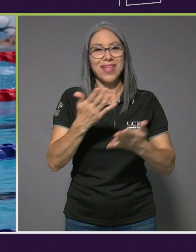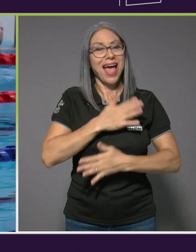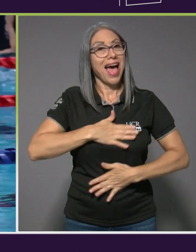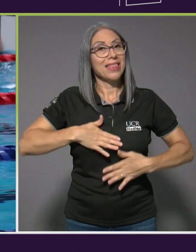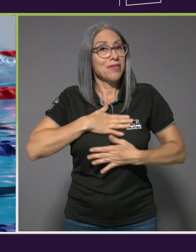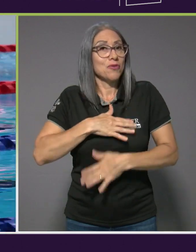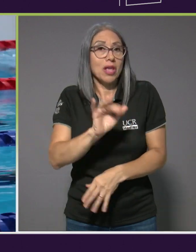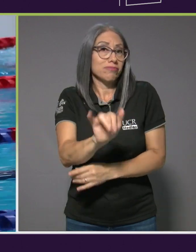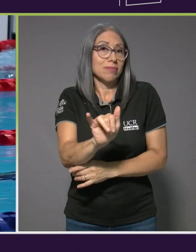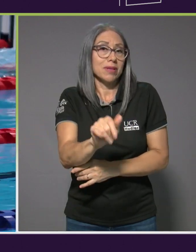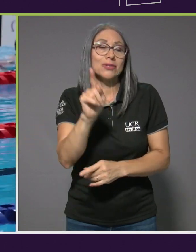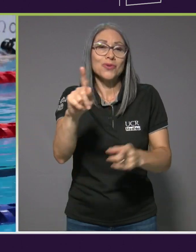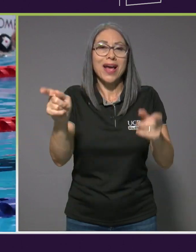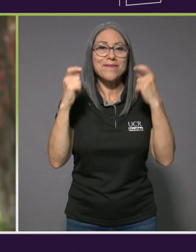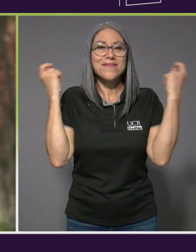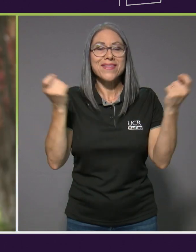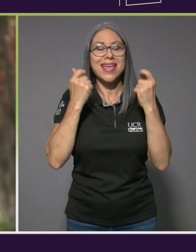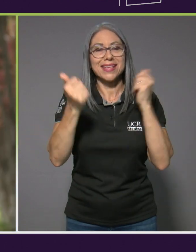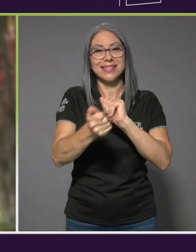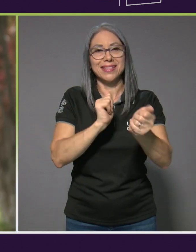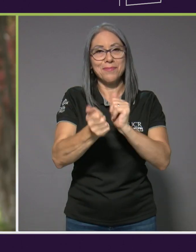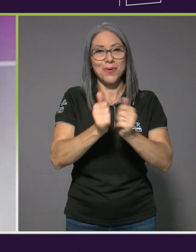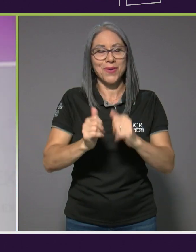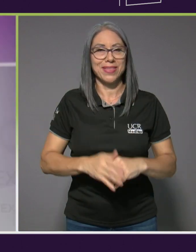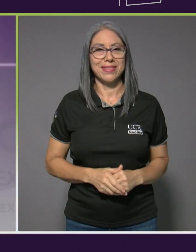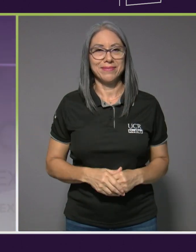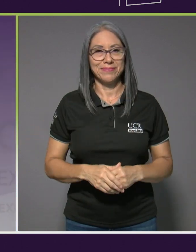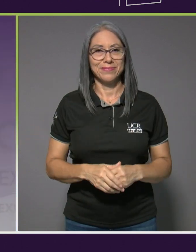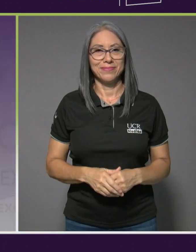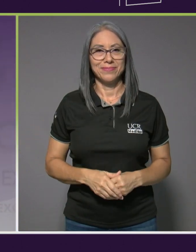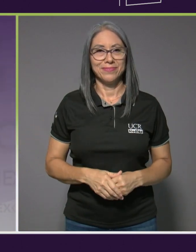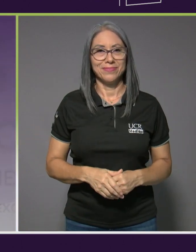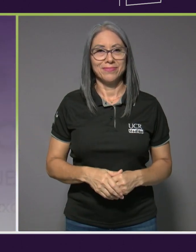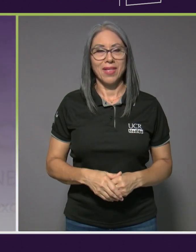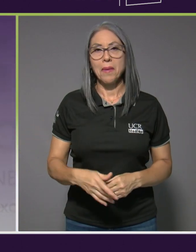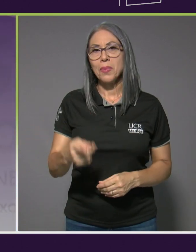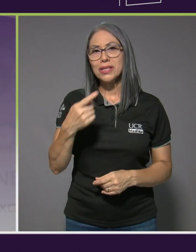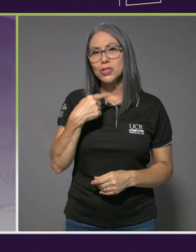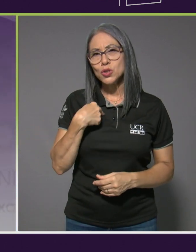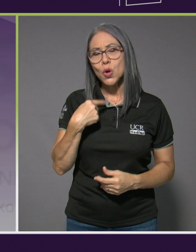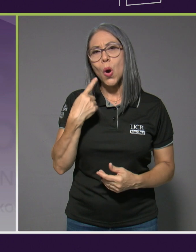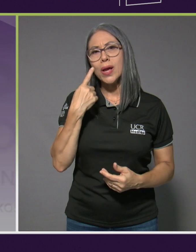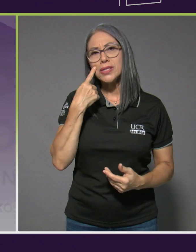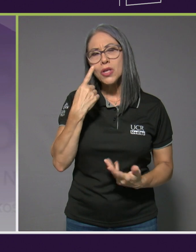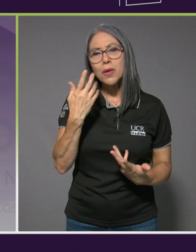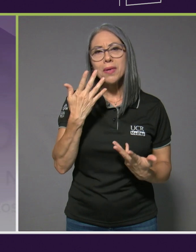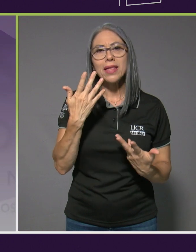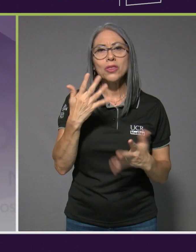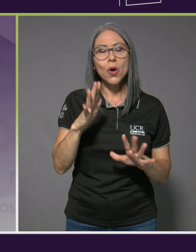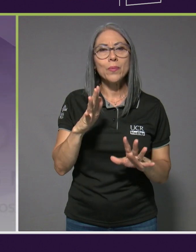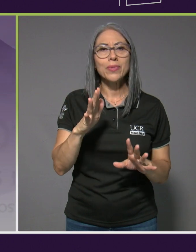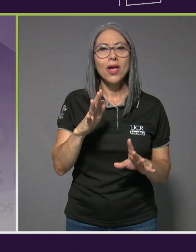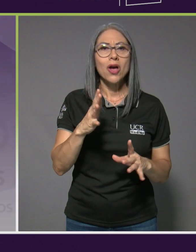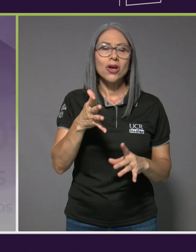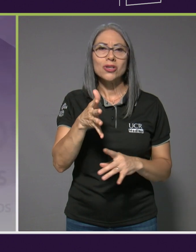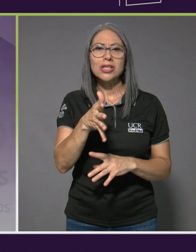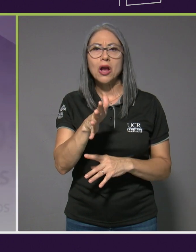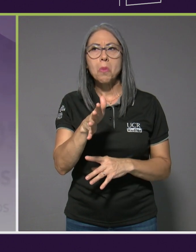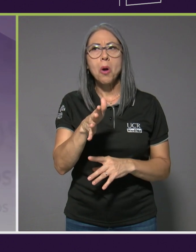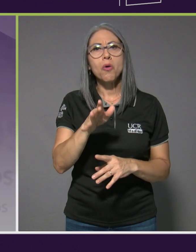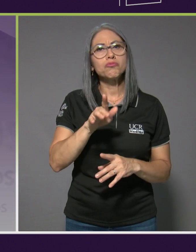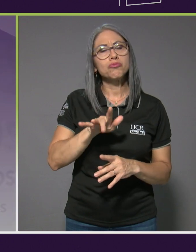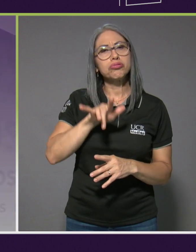es verdad, que es una fiesta del deporte. Había estado viviendo en Estados por un par de meses, estaba en California